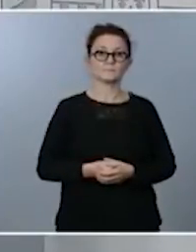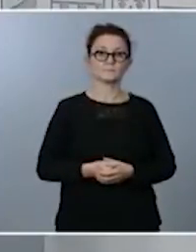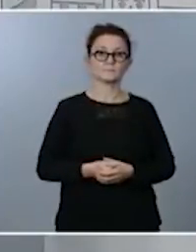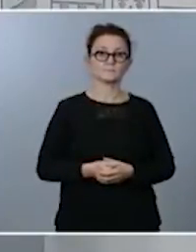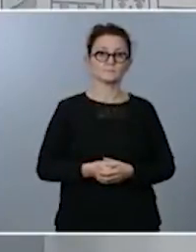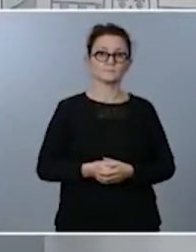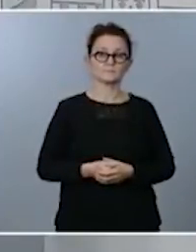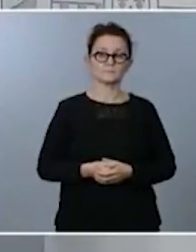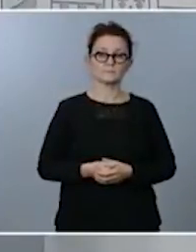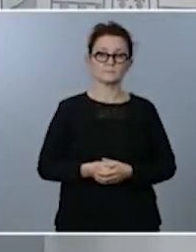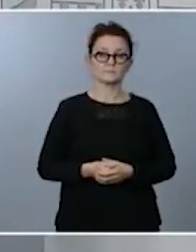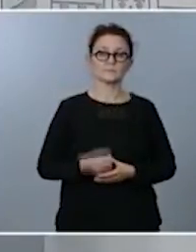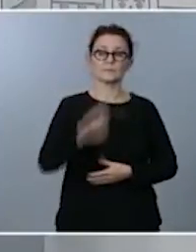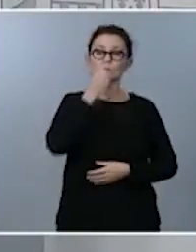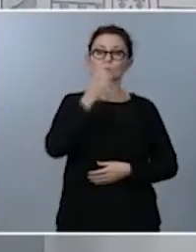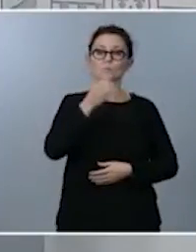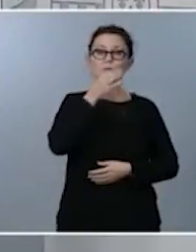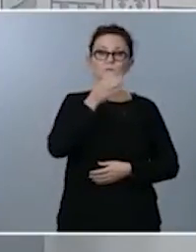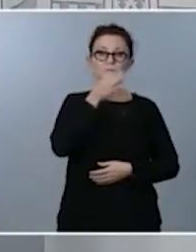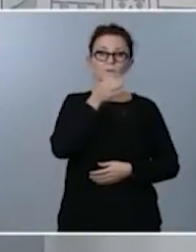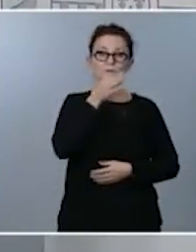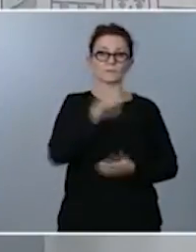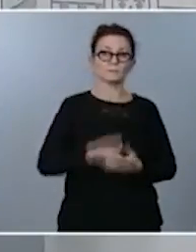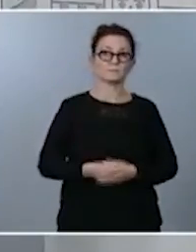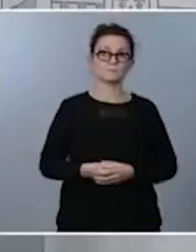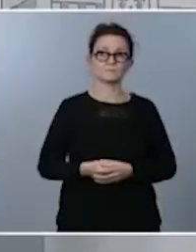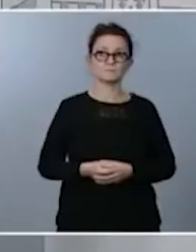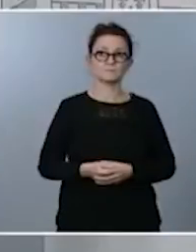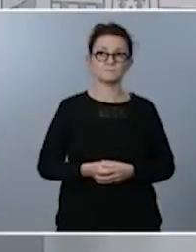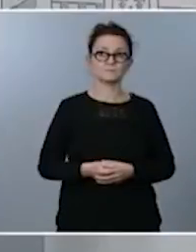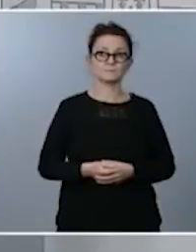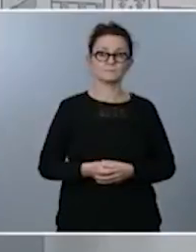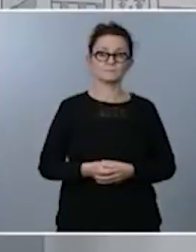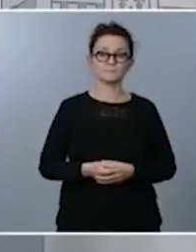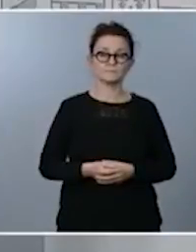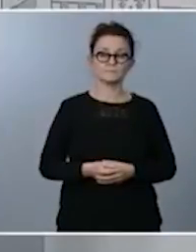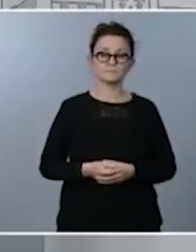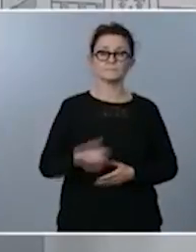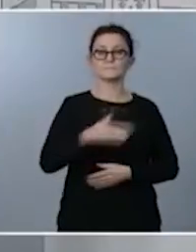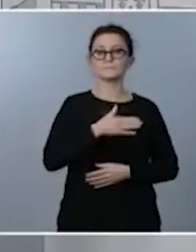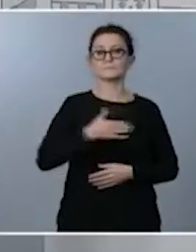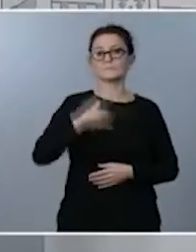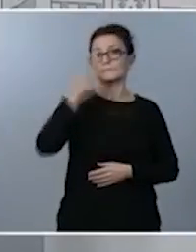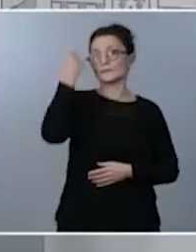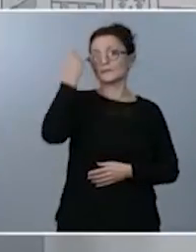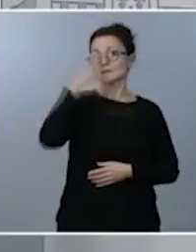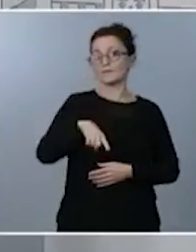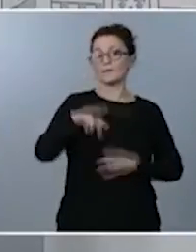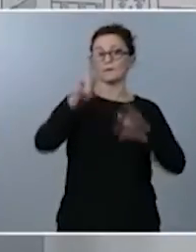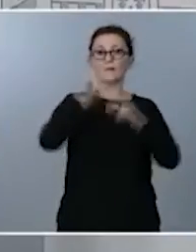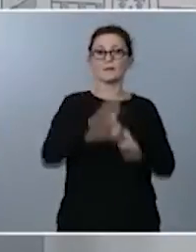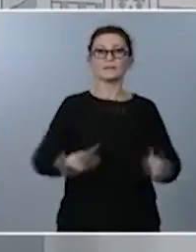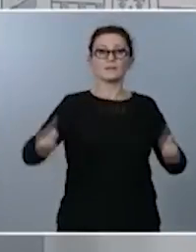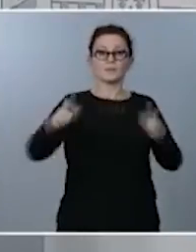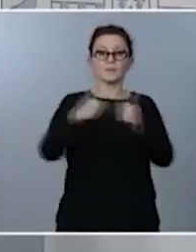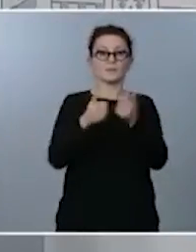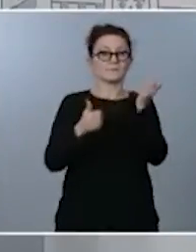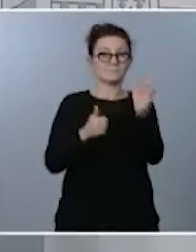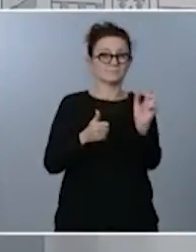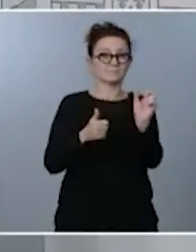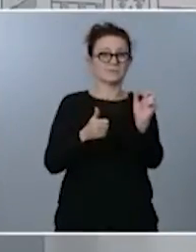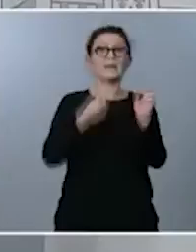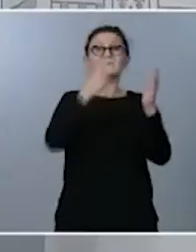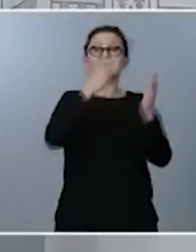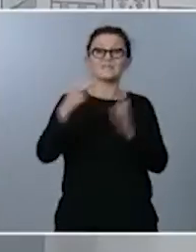Sí buenas tardes ministra querríamos saber en cuanto a dependencia esa partida de 700 millones de